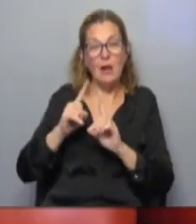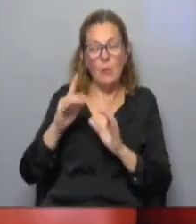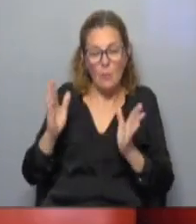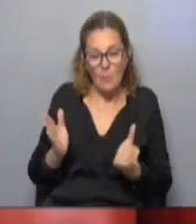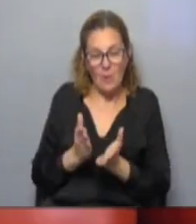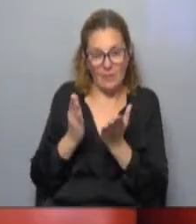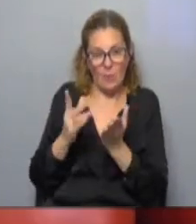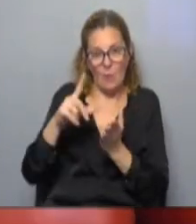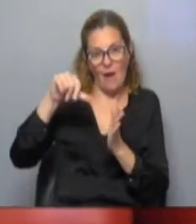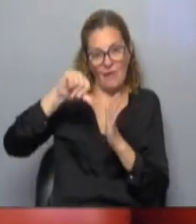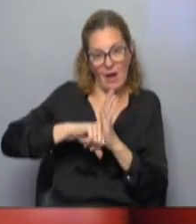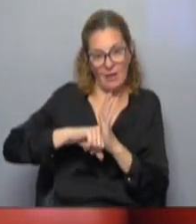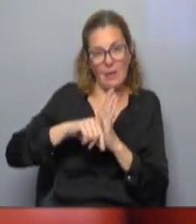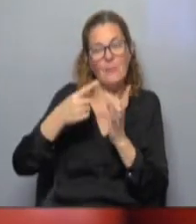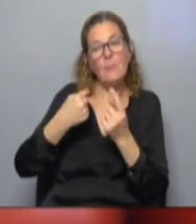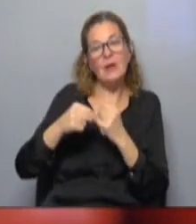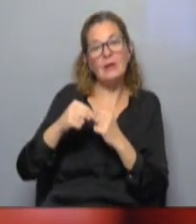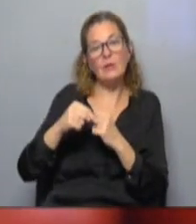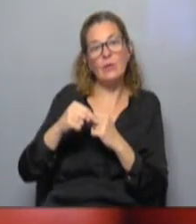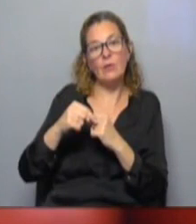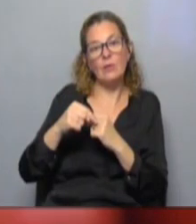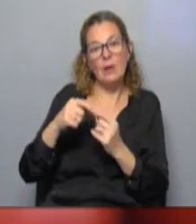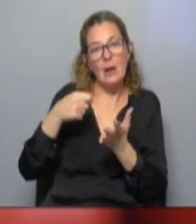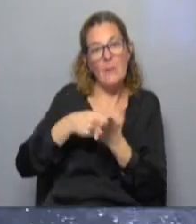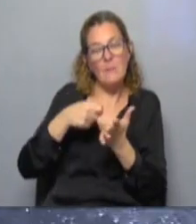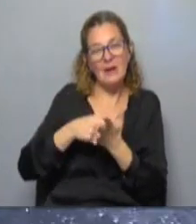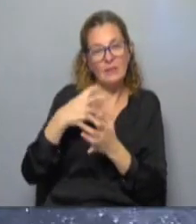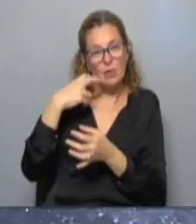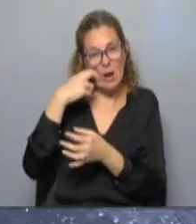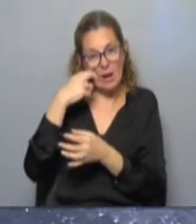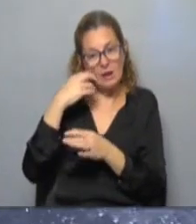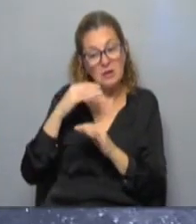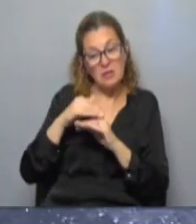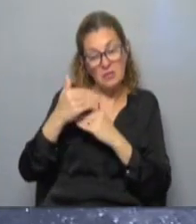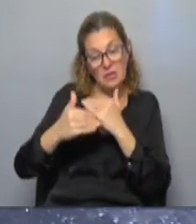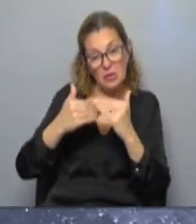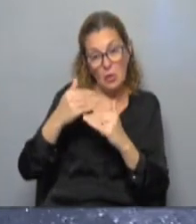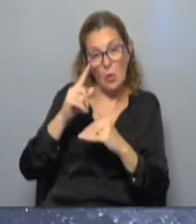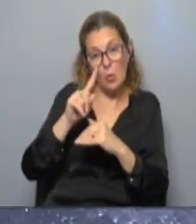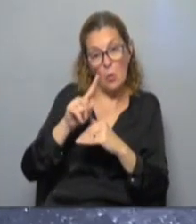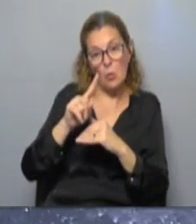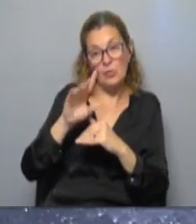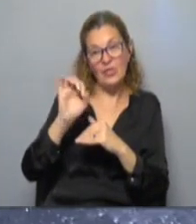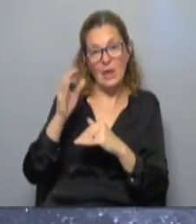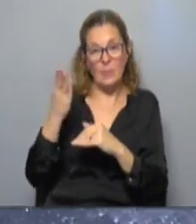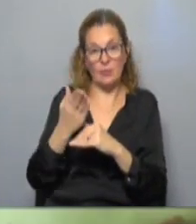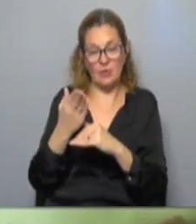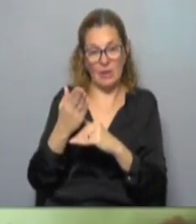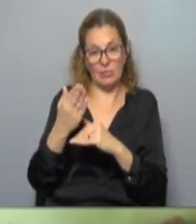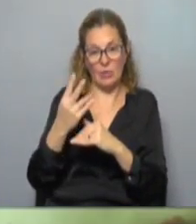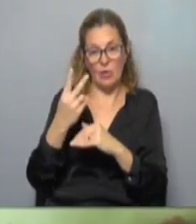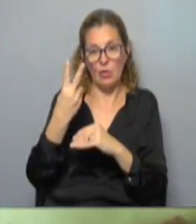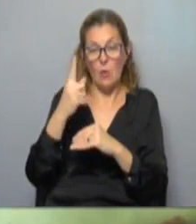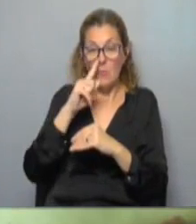empuje a la baja sin embargo el precio de la carne se mantuvo en el entorno de un 10% durante